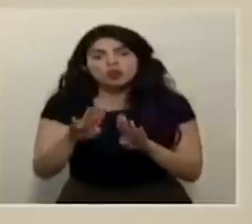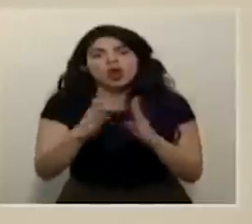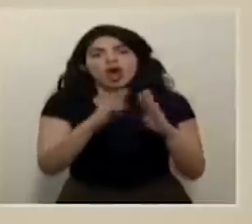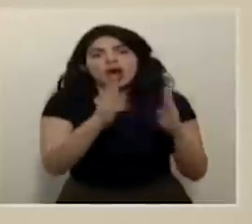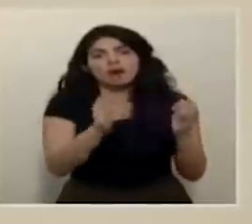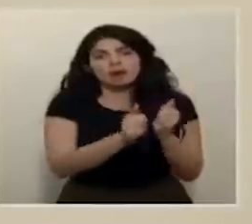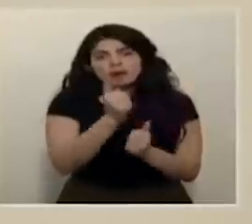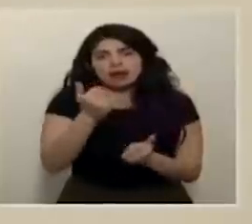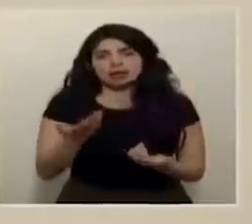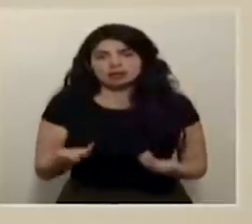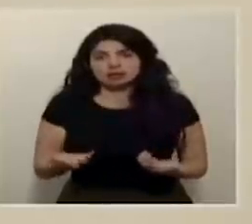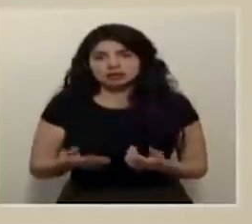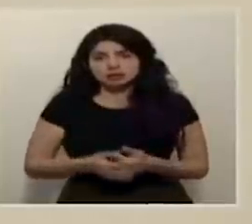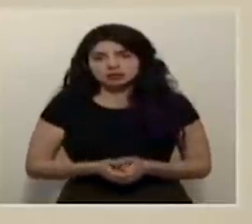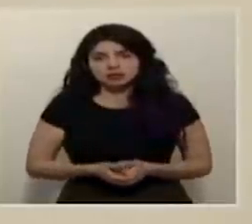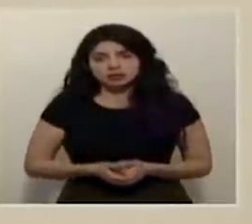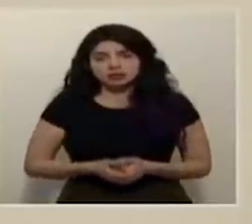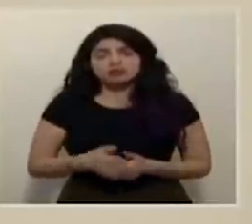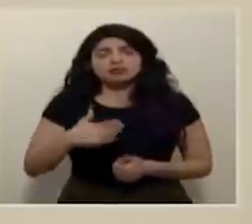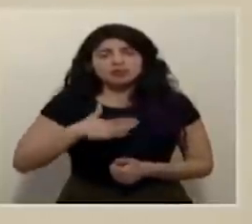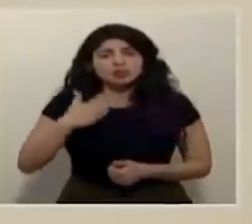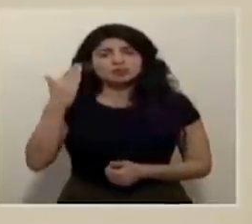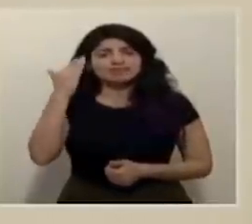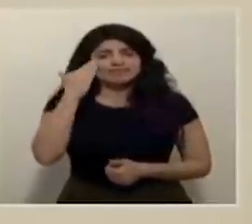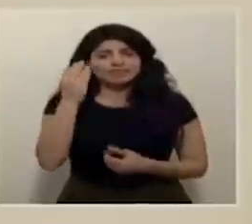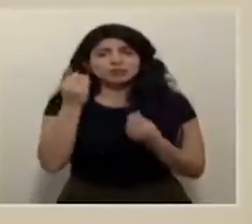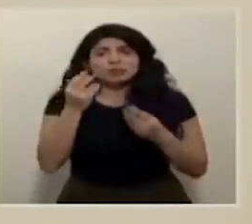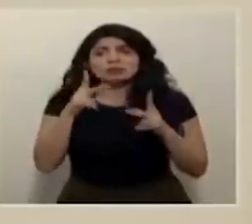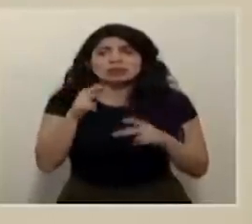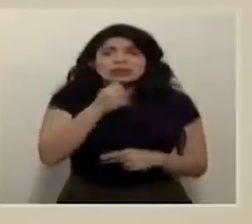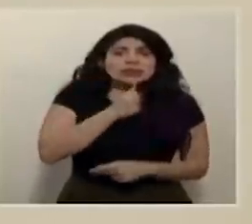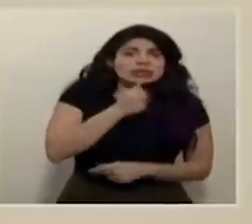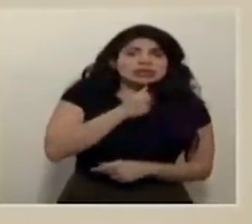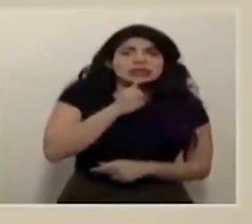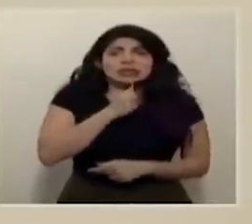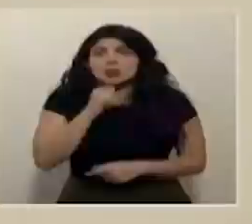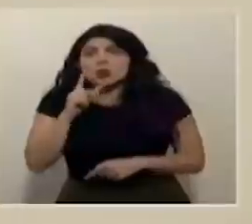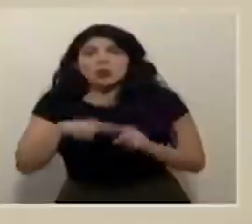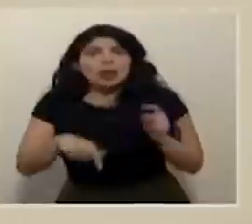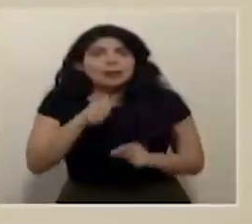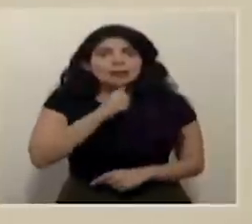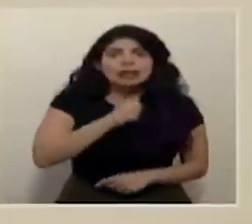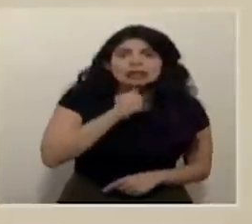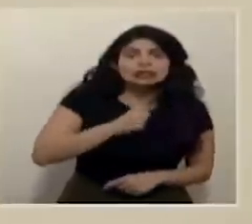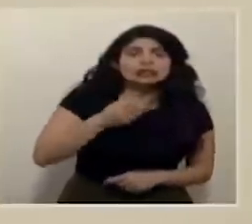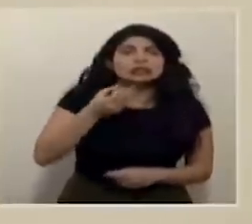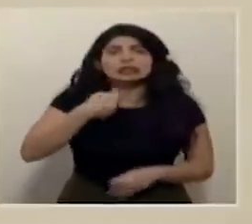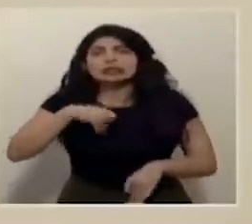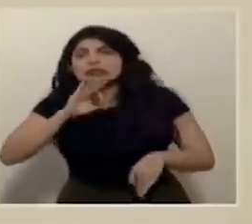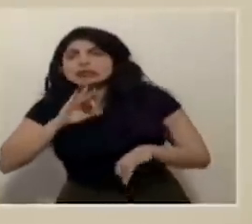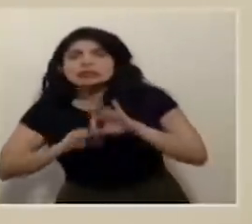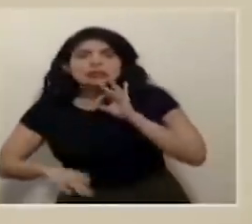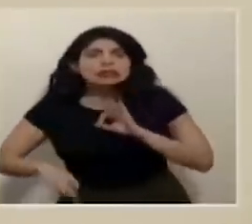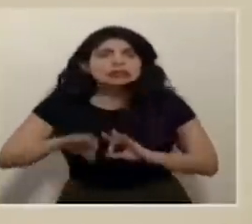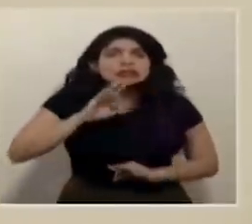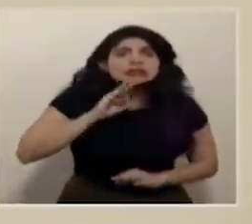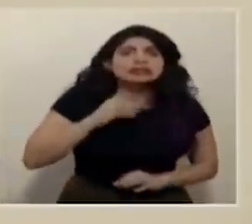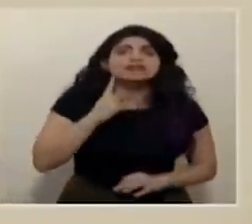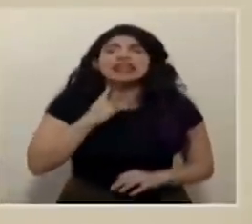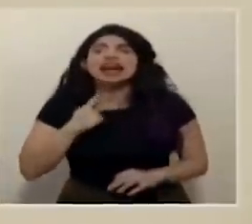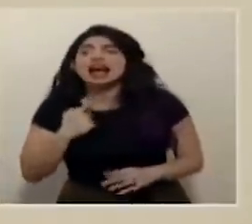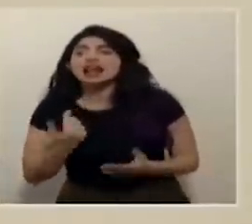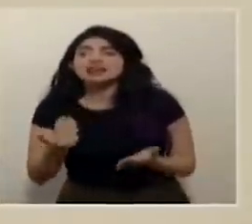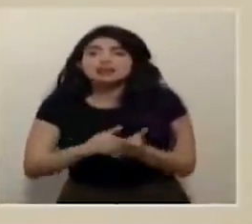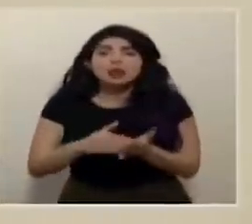importante y yo sé que hay mucha impaciencia hay mucha frustración hay muchas ganas de